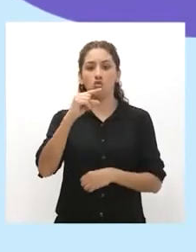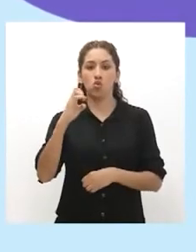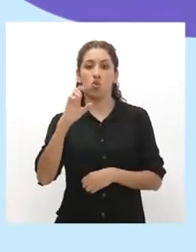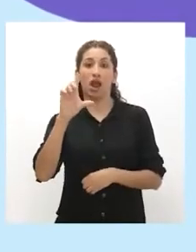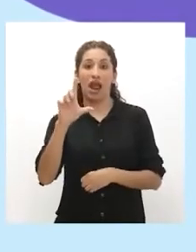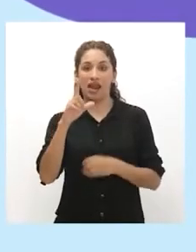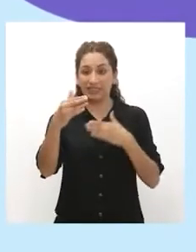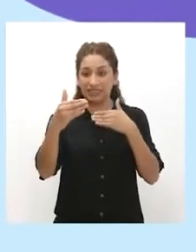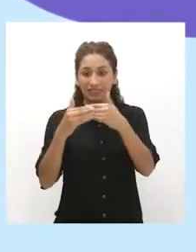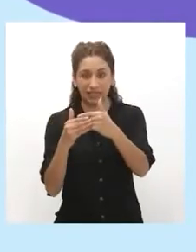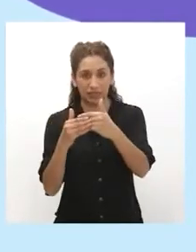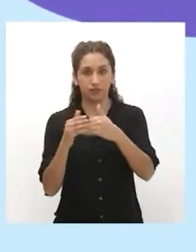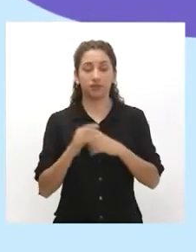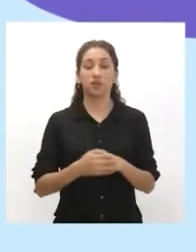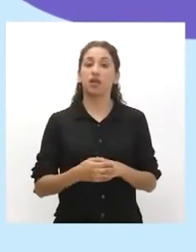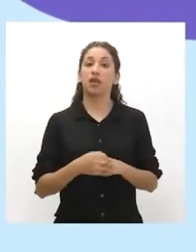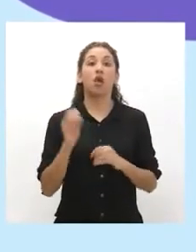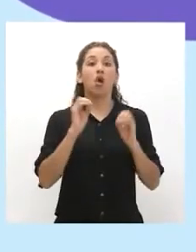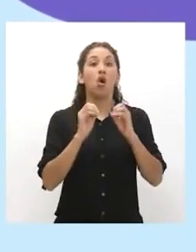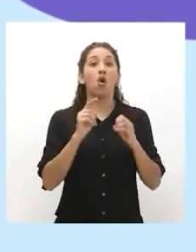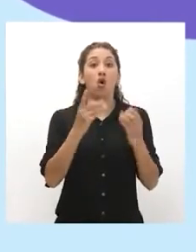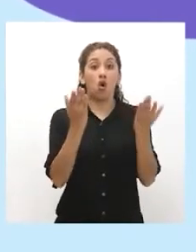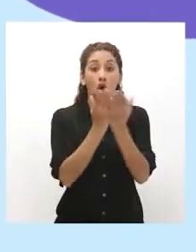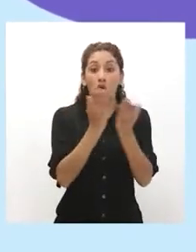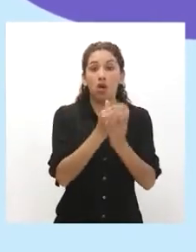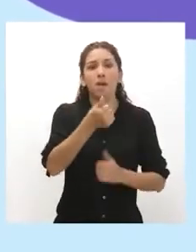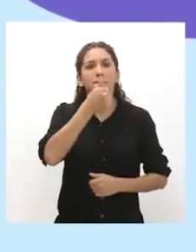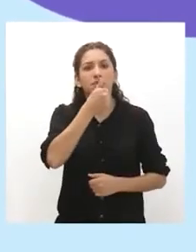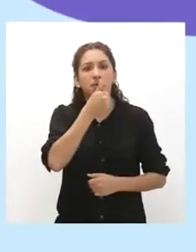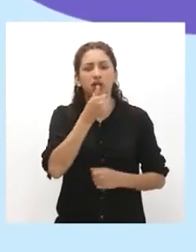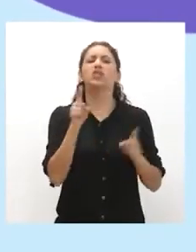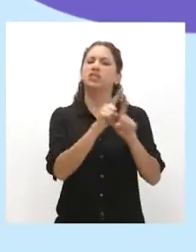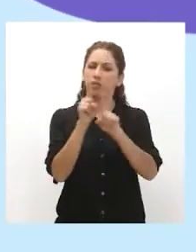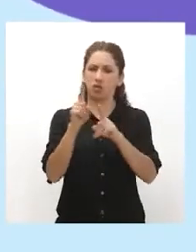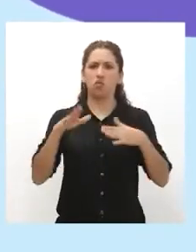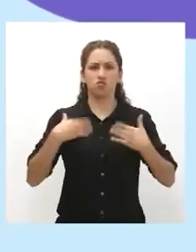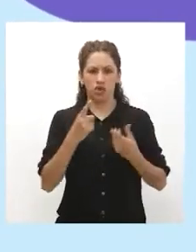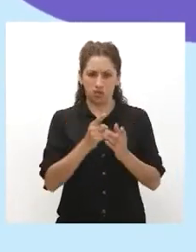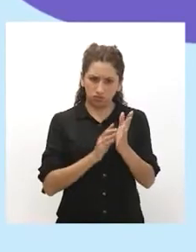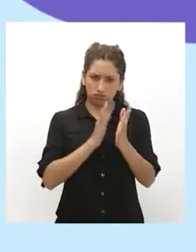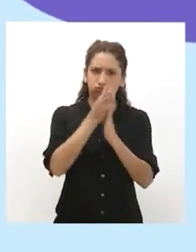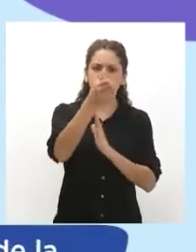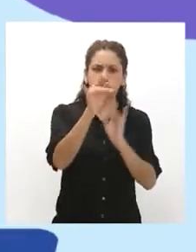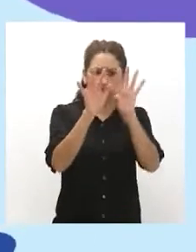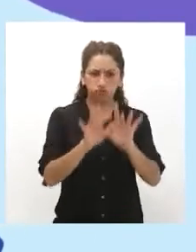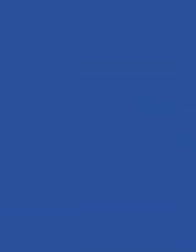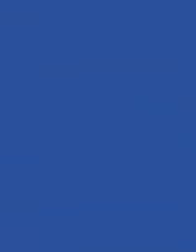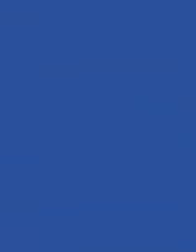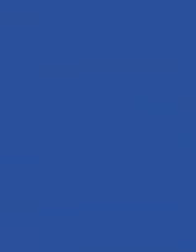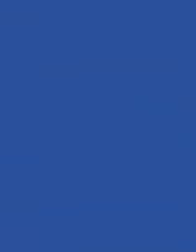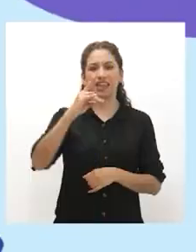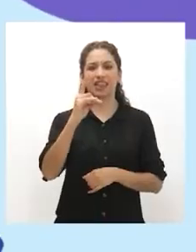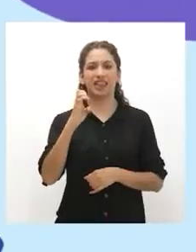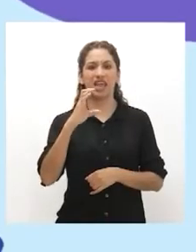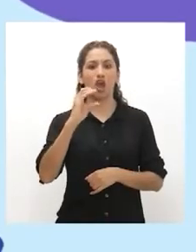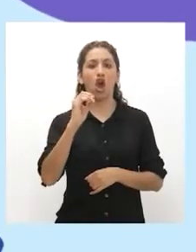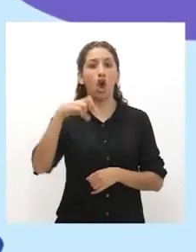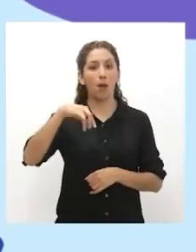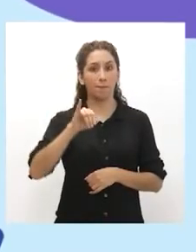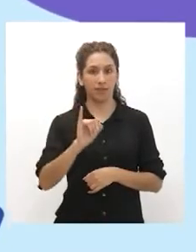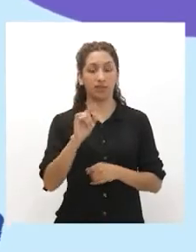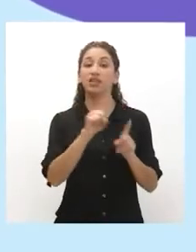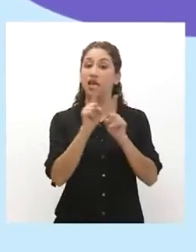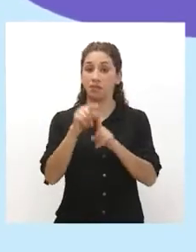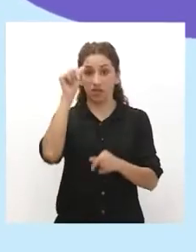UGEL, correspondiente. Y si se trata de un colegio particular, también puedes presentar tu queja ante el INDECOPI. Recuerda que